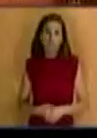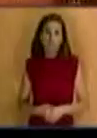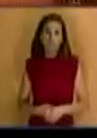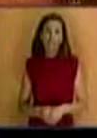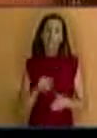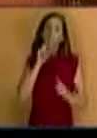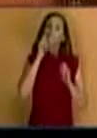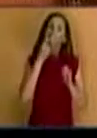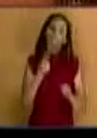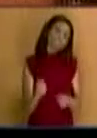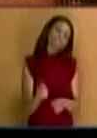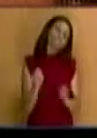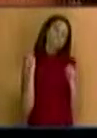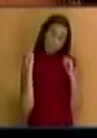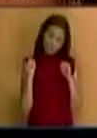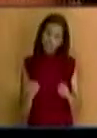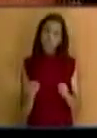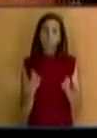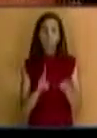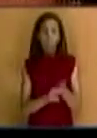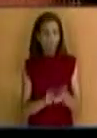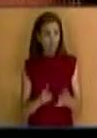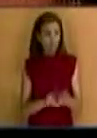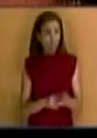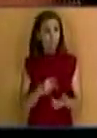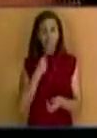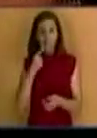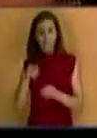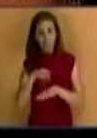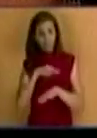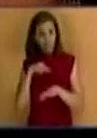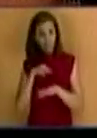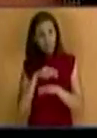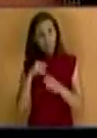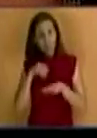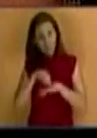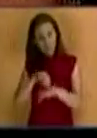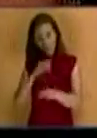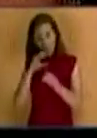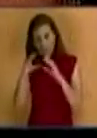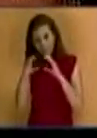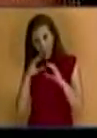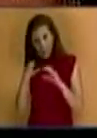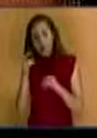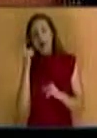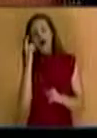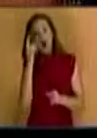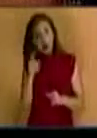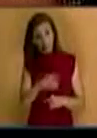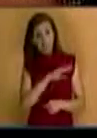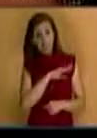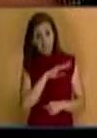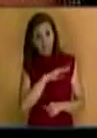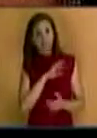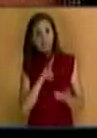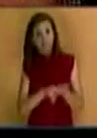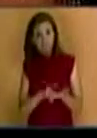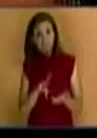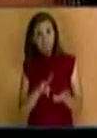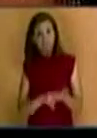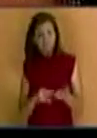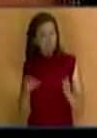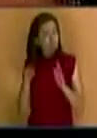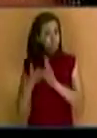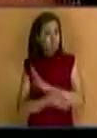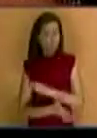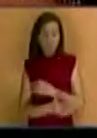Sí. Realmente, lo que está manifestando el Ministerio de Transporte y Comunicaciones, que en efecto es lo que realmente está sucediendo,